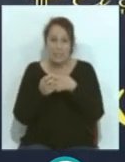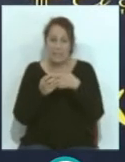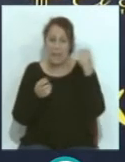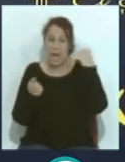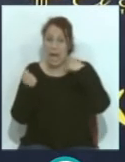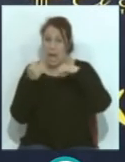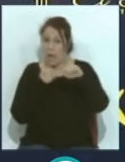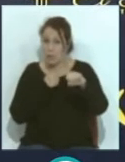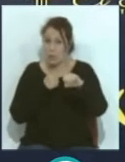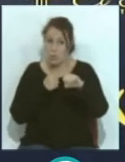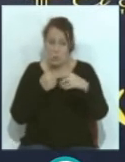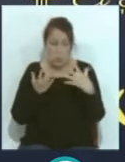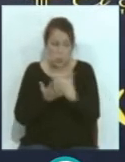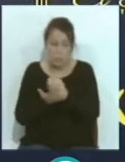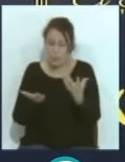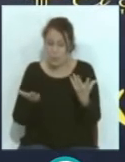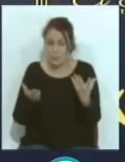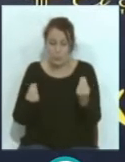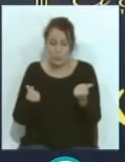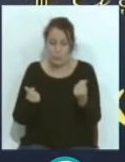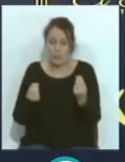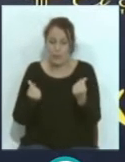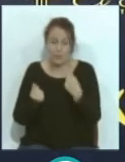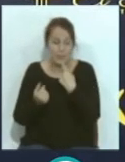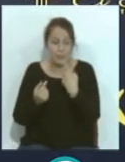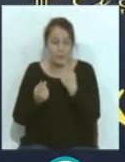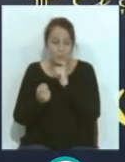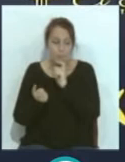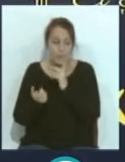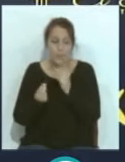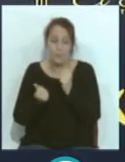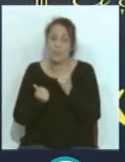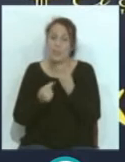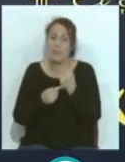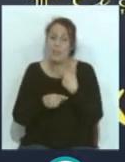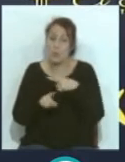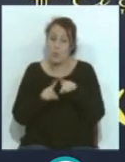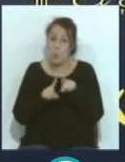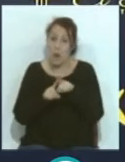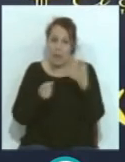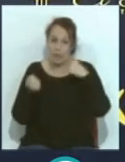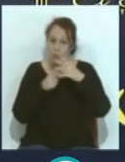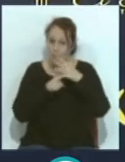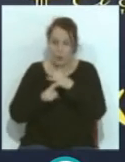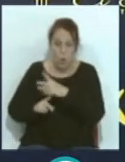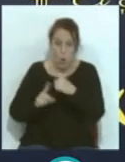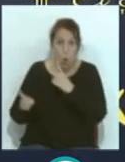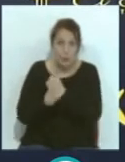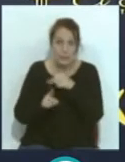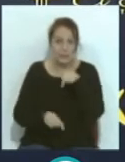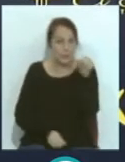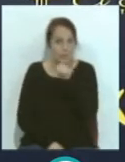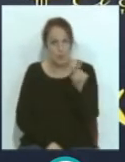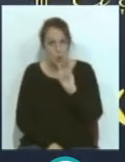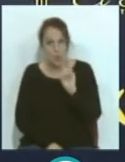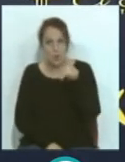discriminatorio, pero no esta semana, esto